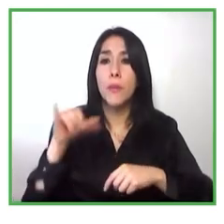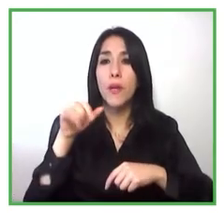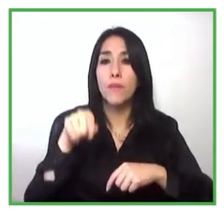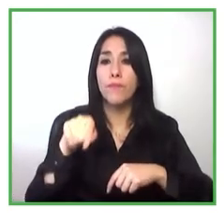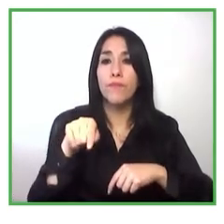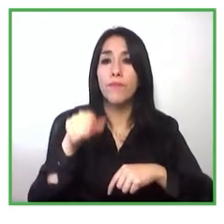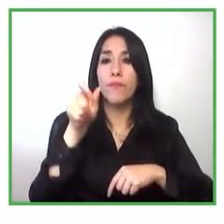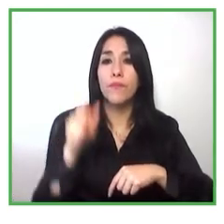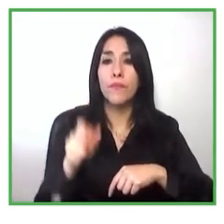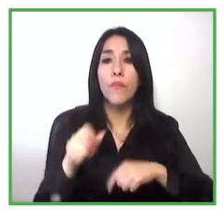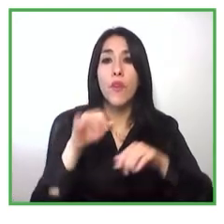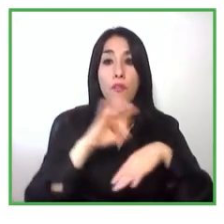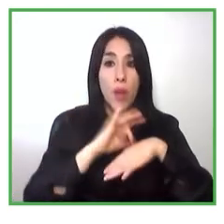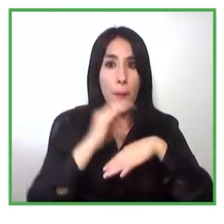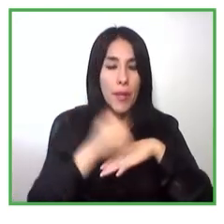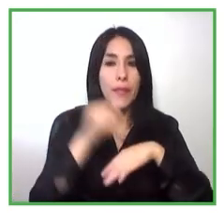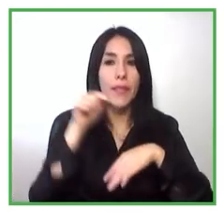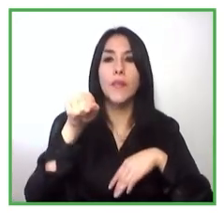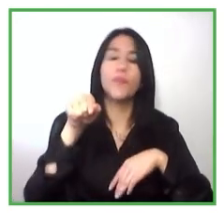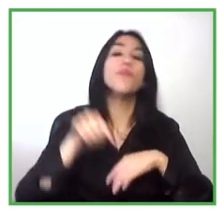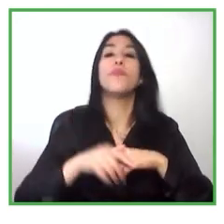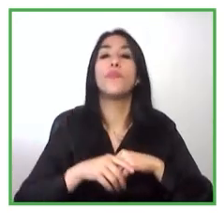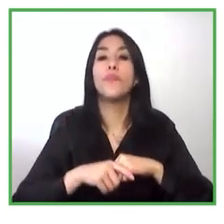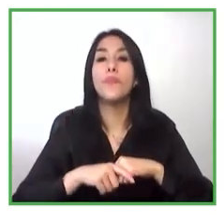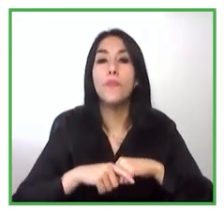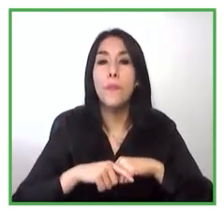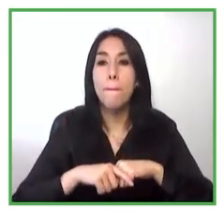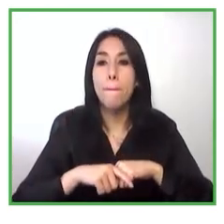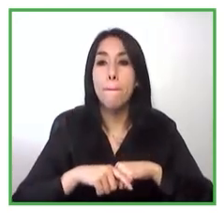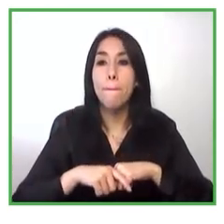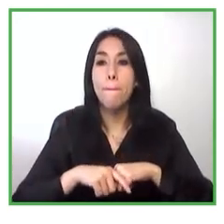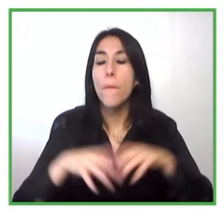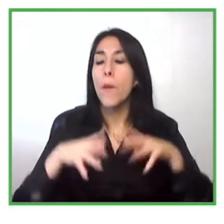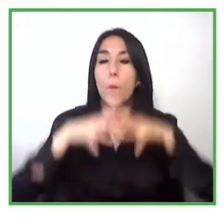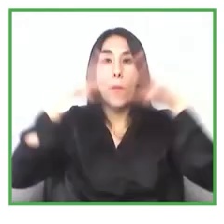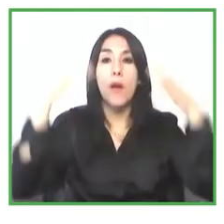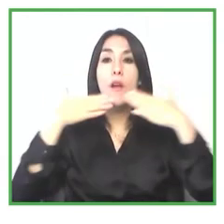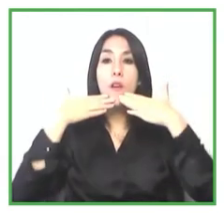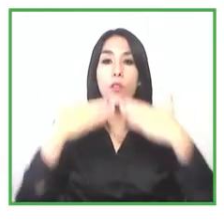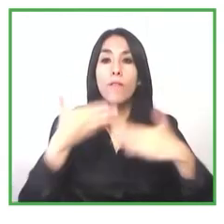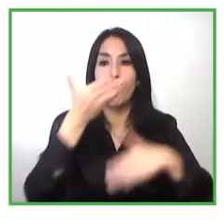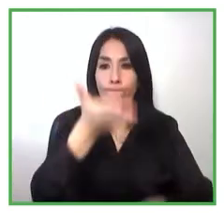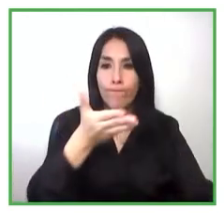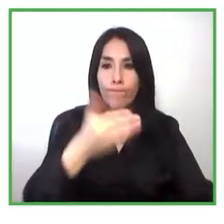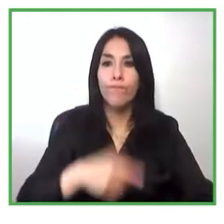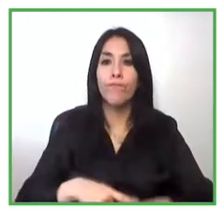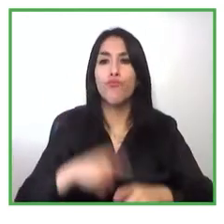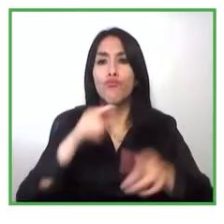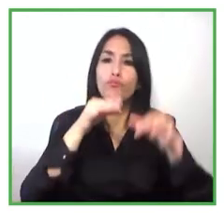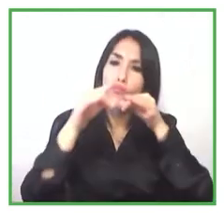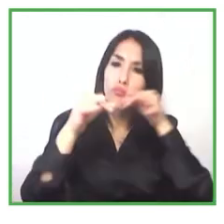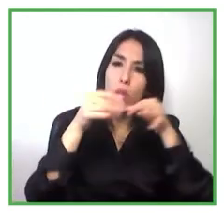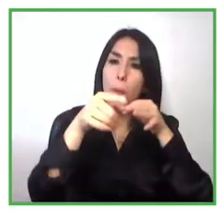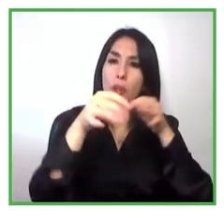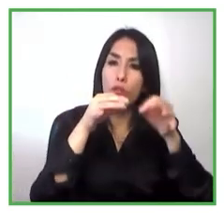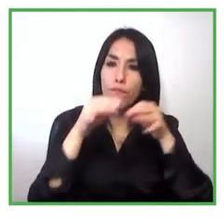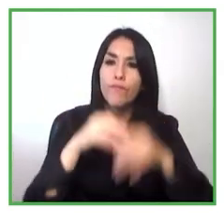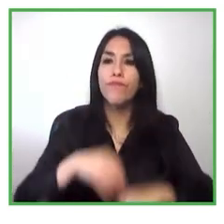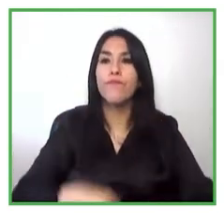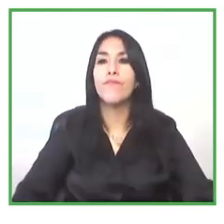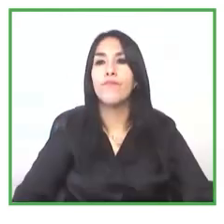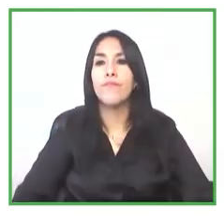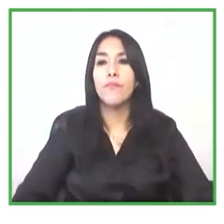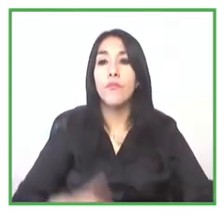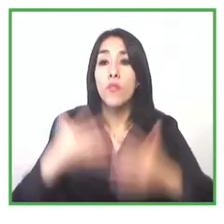muchas gracias muy importante lo que nos cuentas la participación de la si hay cualquier población en este tipo de proyectos es muy